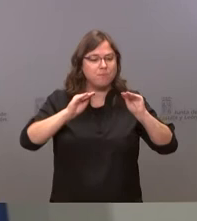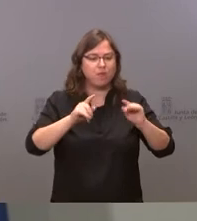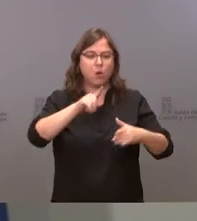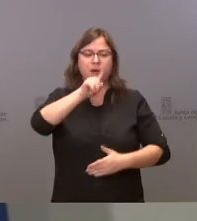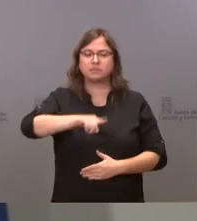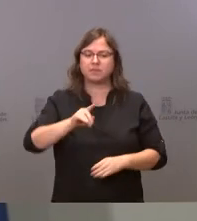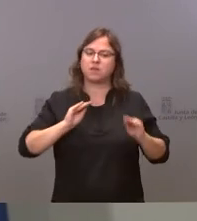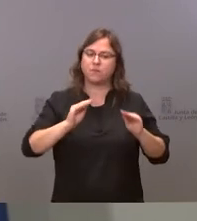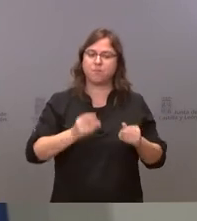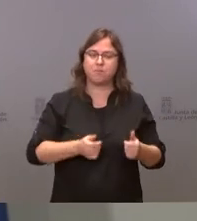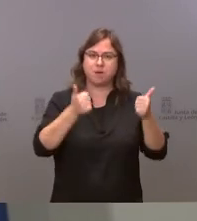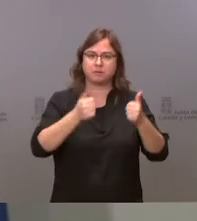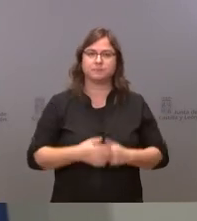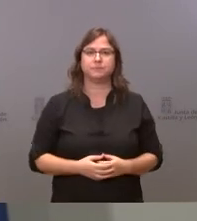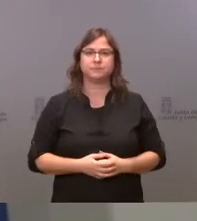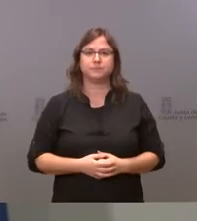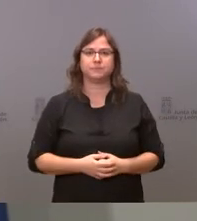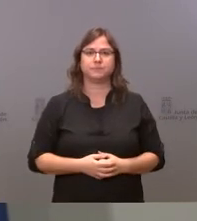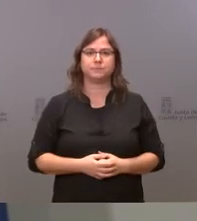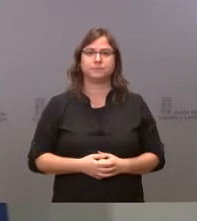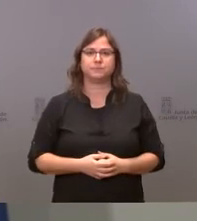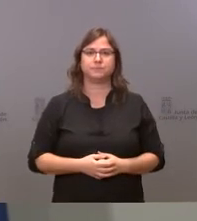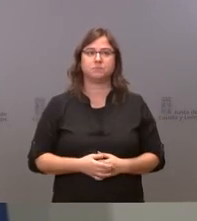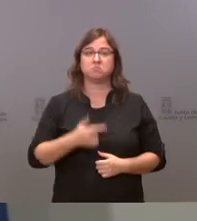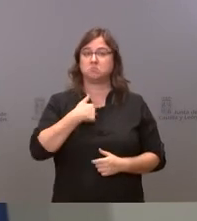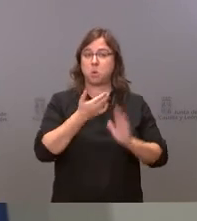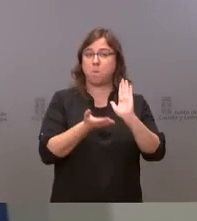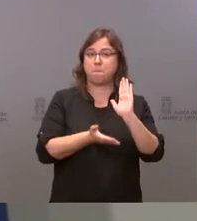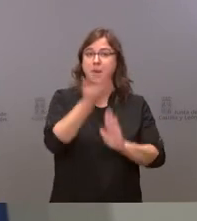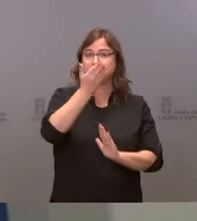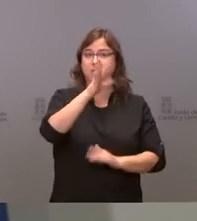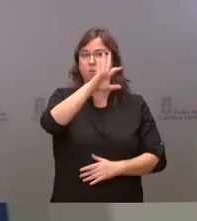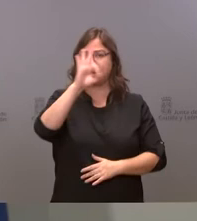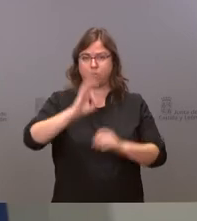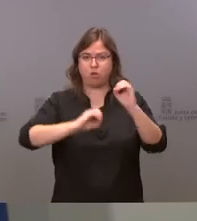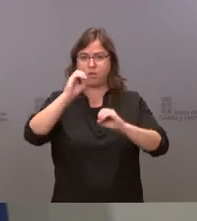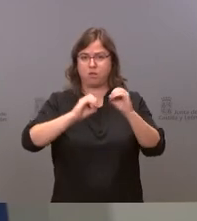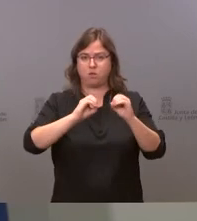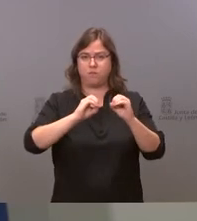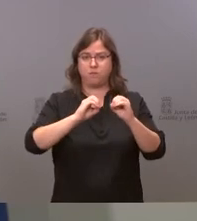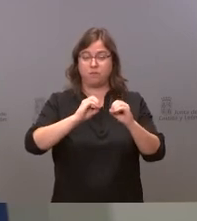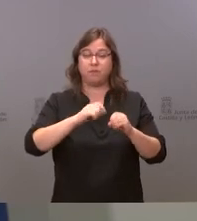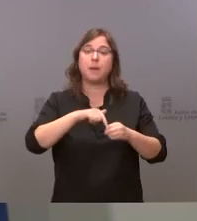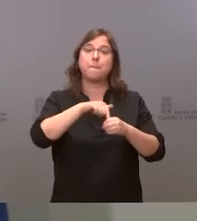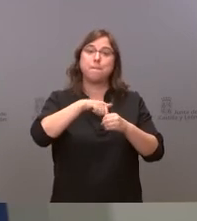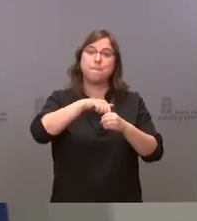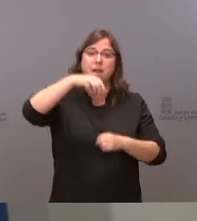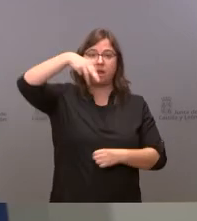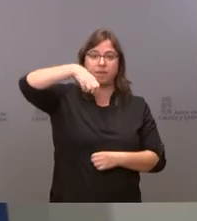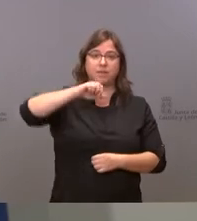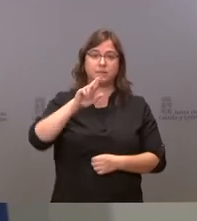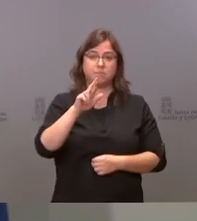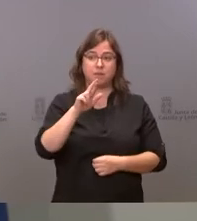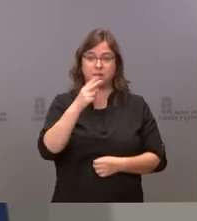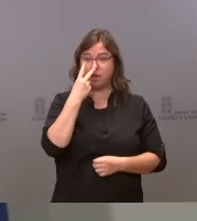hemos subido un 50% el número de plazas MIR en estos